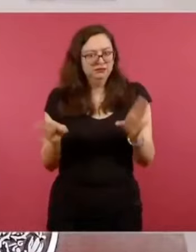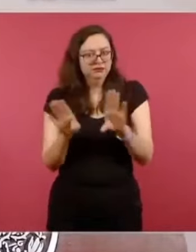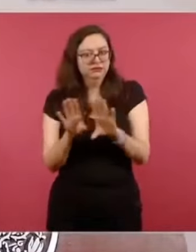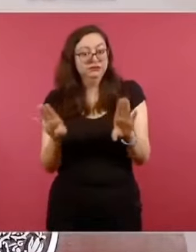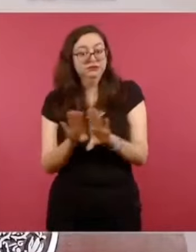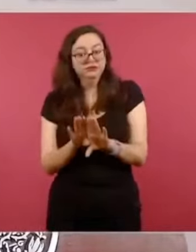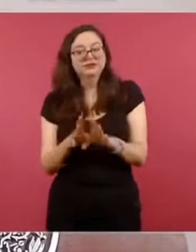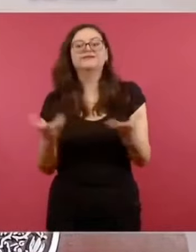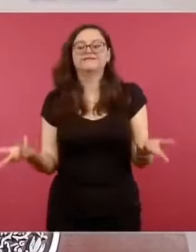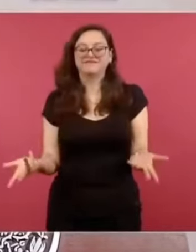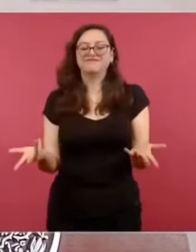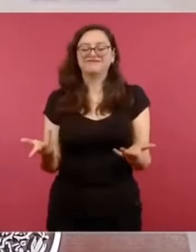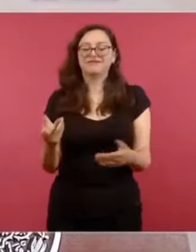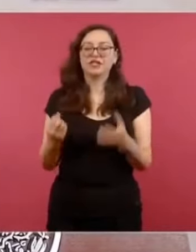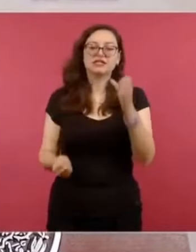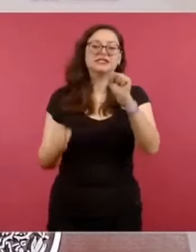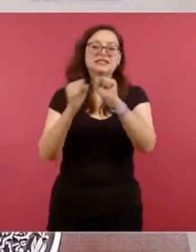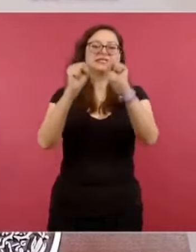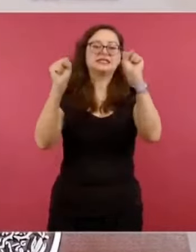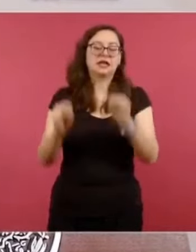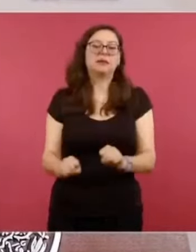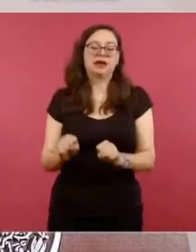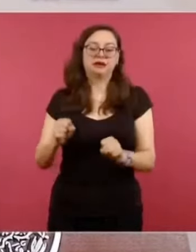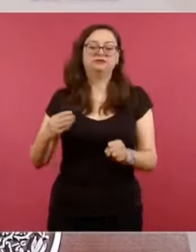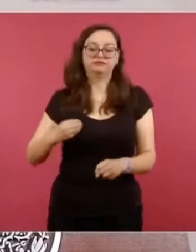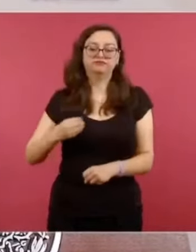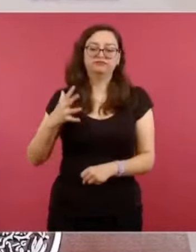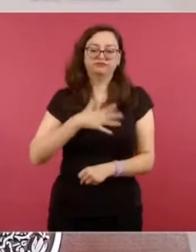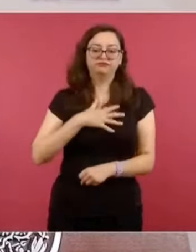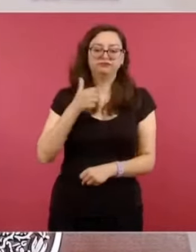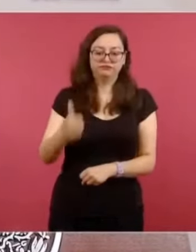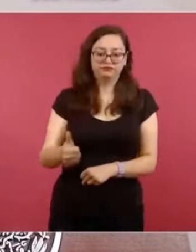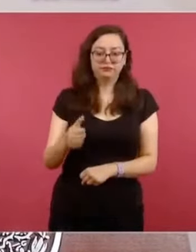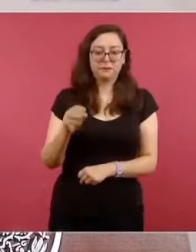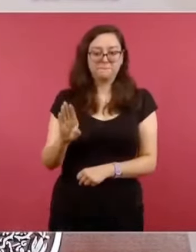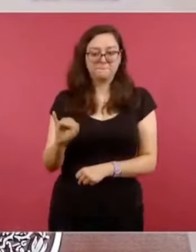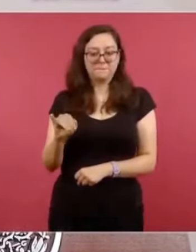El estado de bienestar. ¿Qué significa?